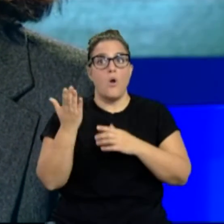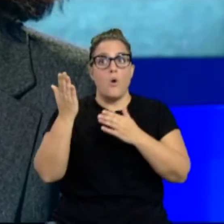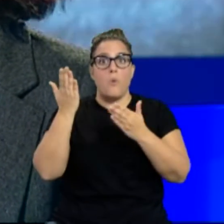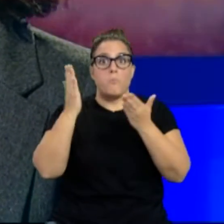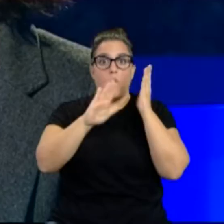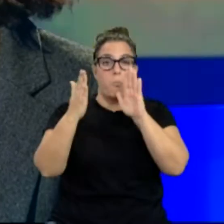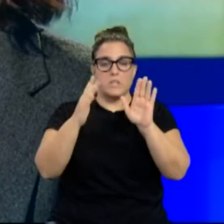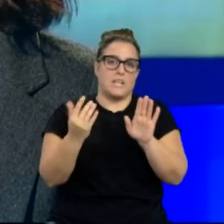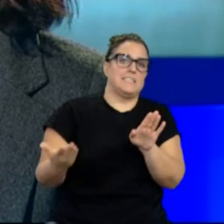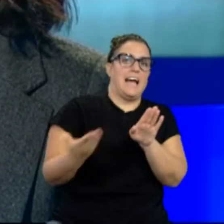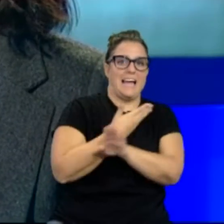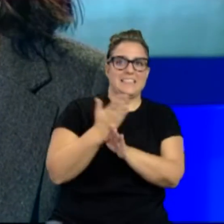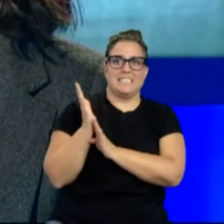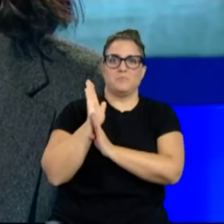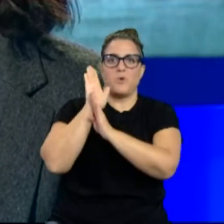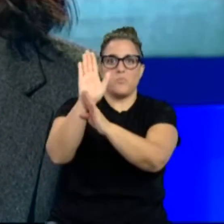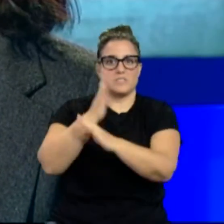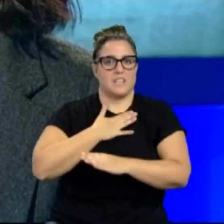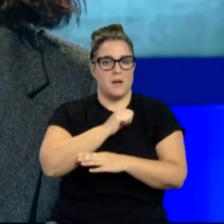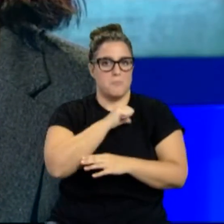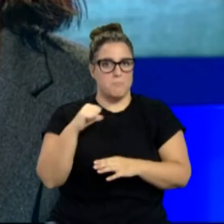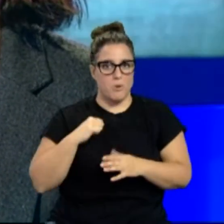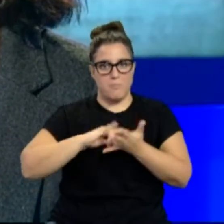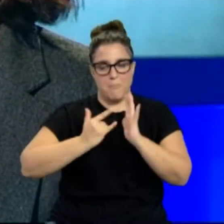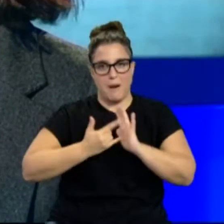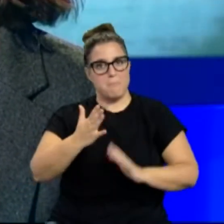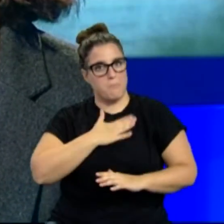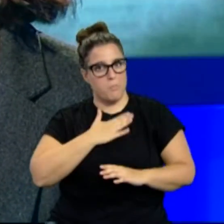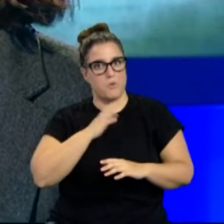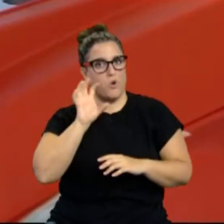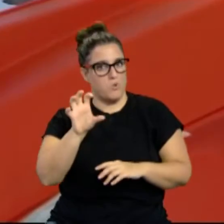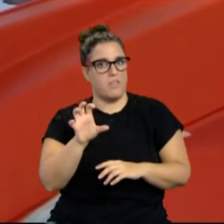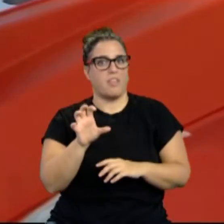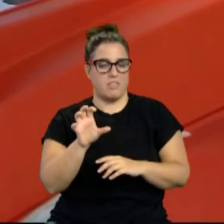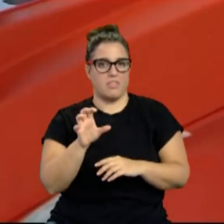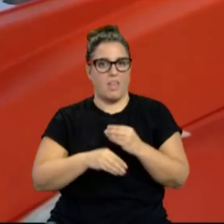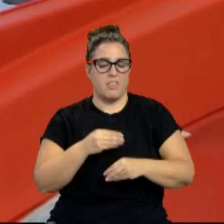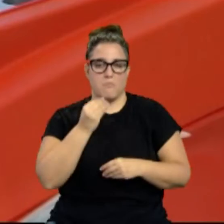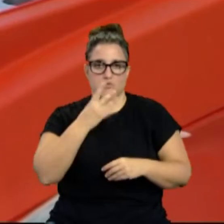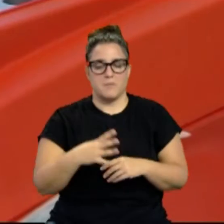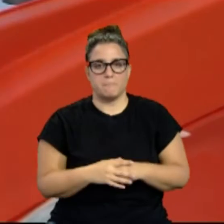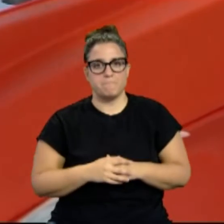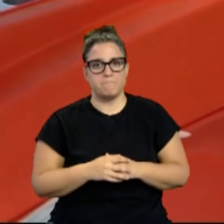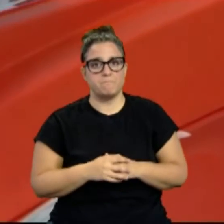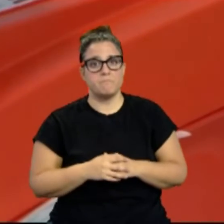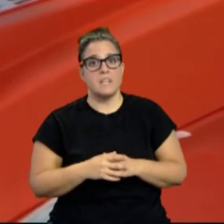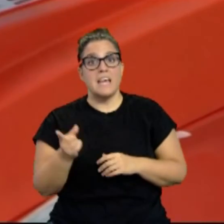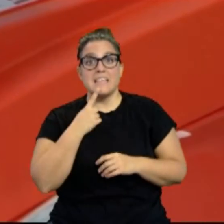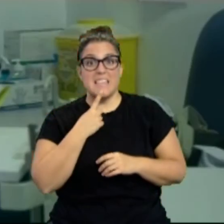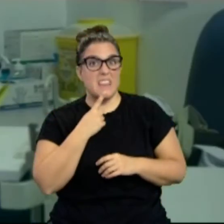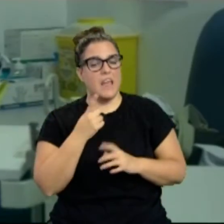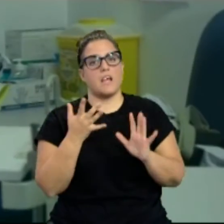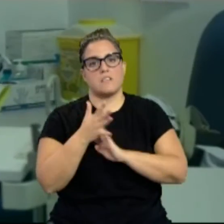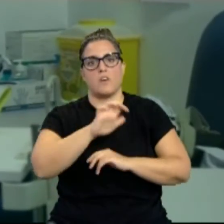incluso del Gobierno de España y crear su propio plan como comunidad. Maldonado admite que Europa se ha dado cuenta de que no tiene